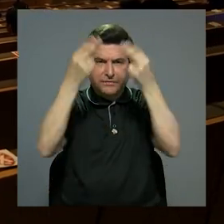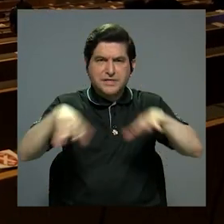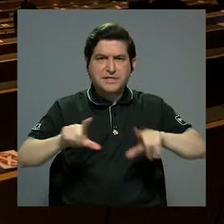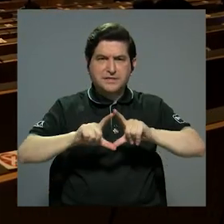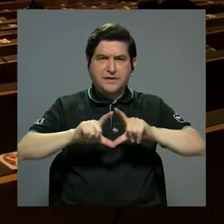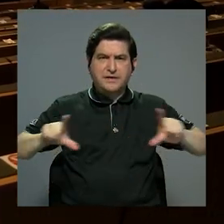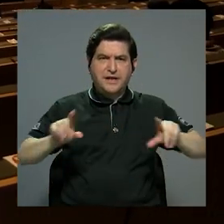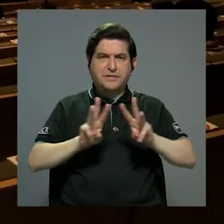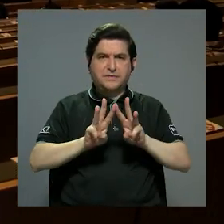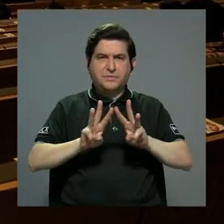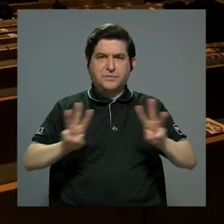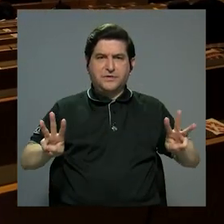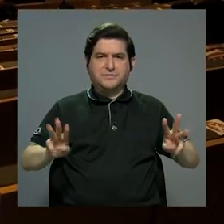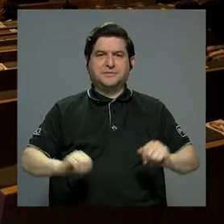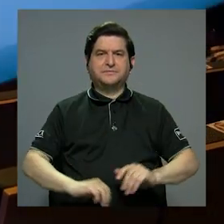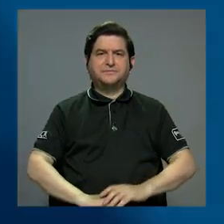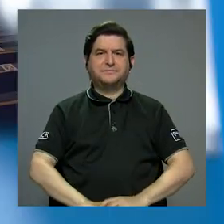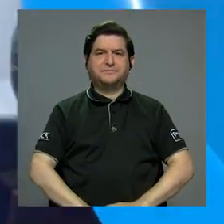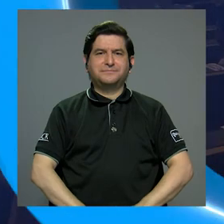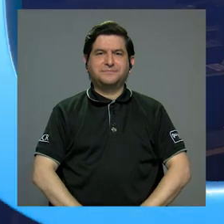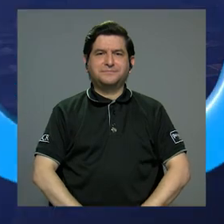.ac.cr